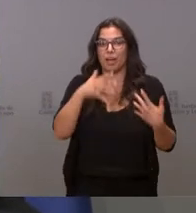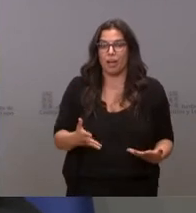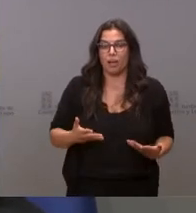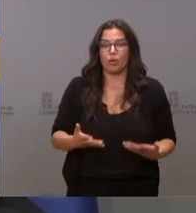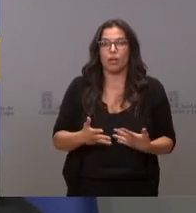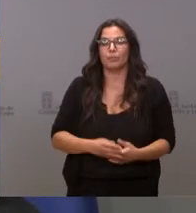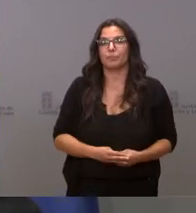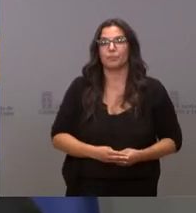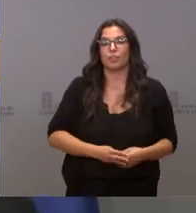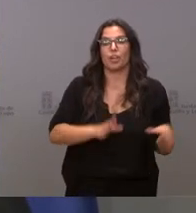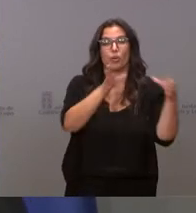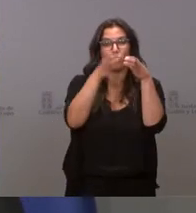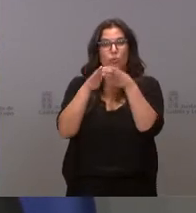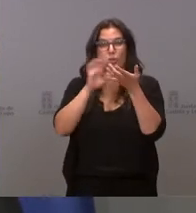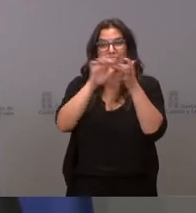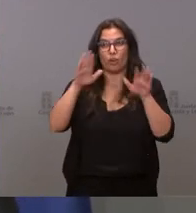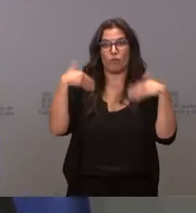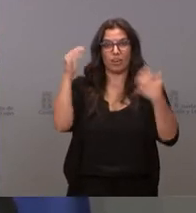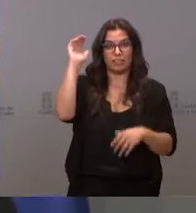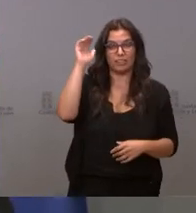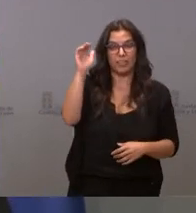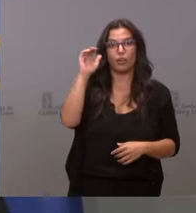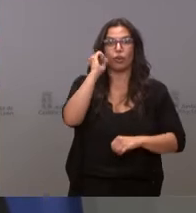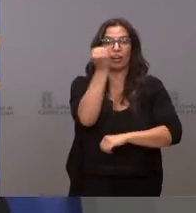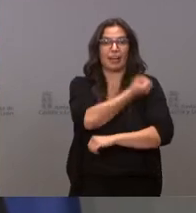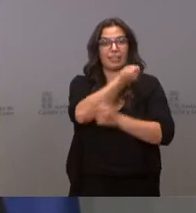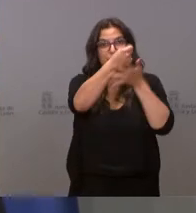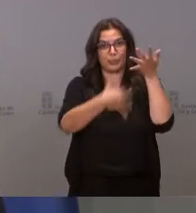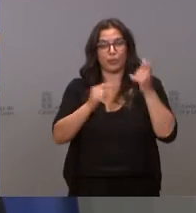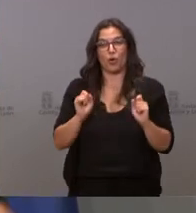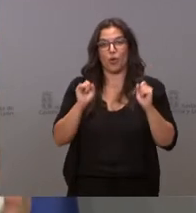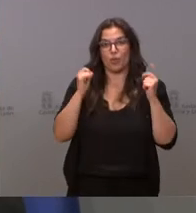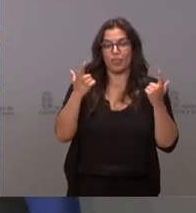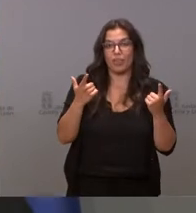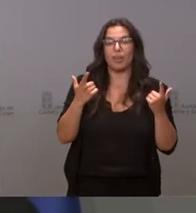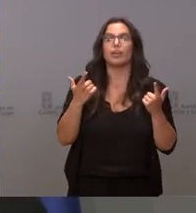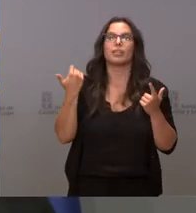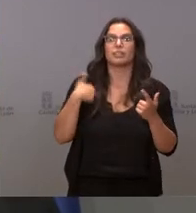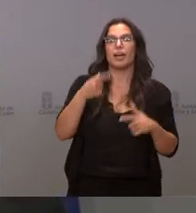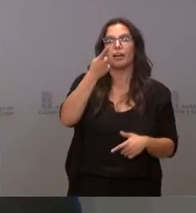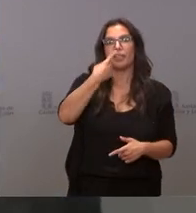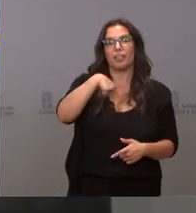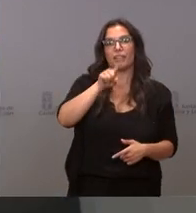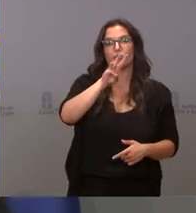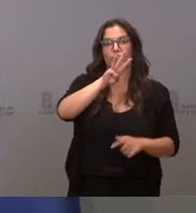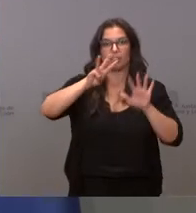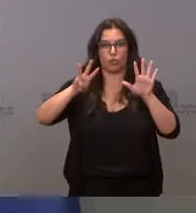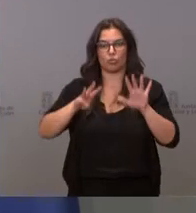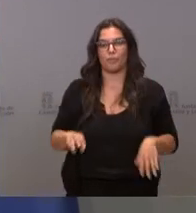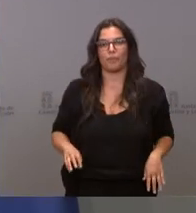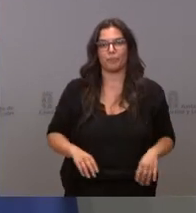comunidades castellanas y leonesas en el exterior, registradas oficialmente, asciende ya a 138.